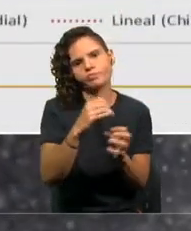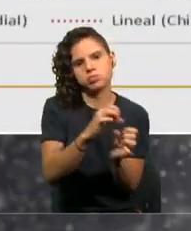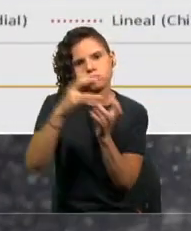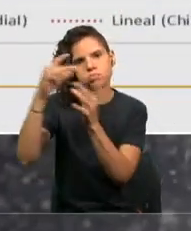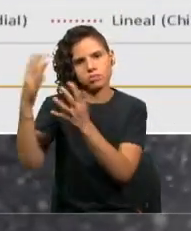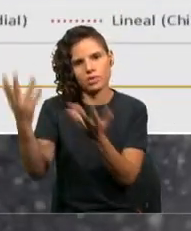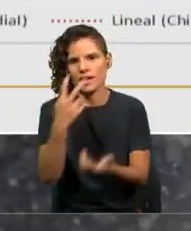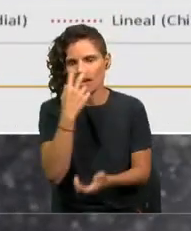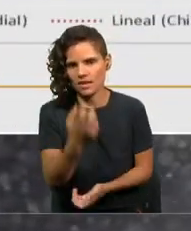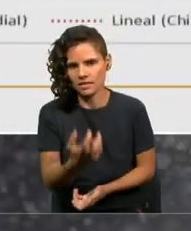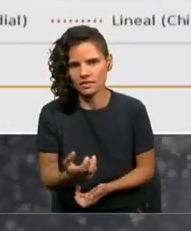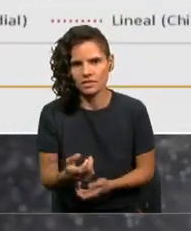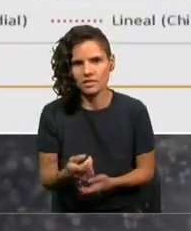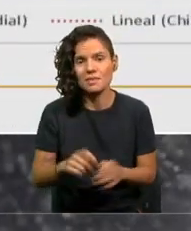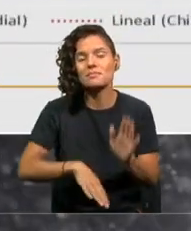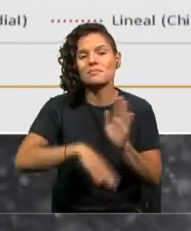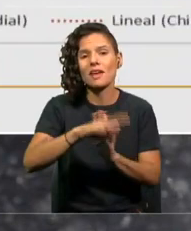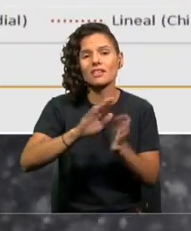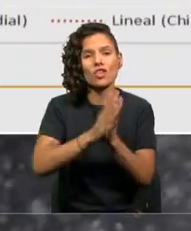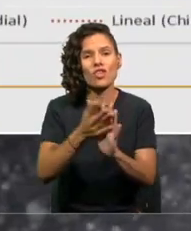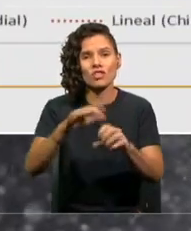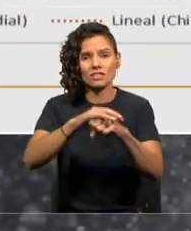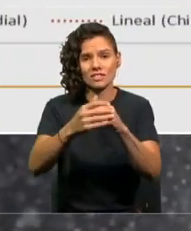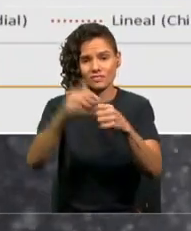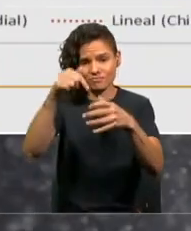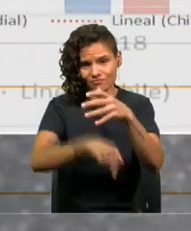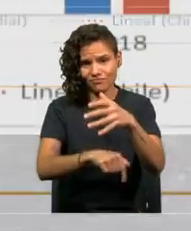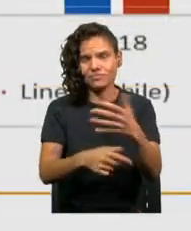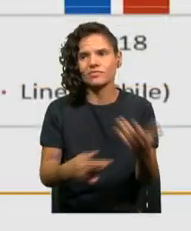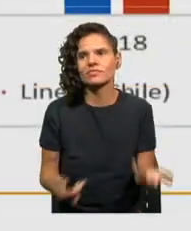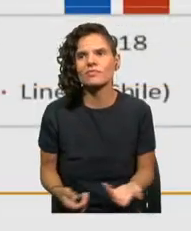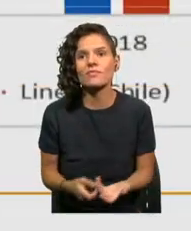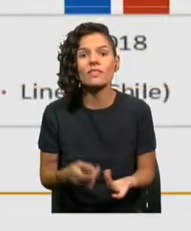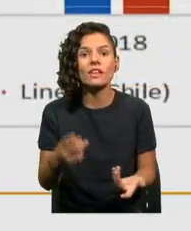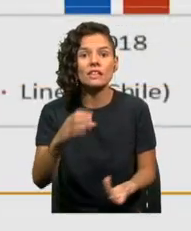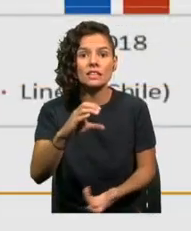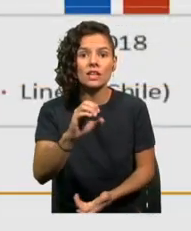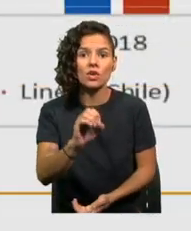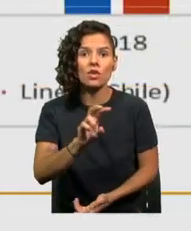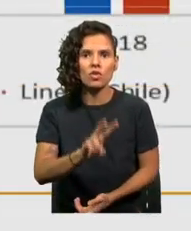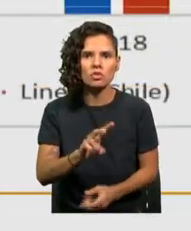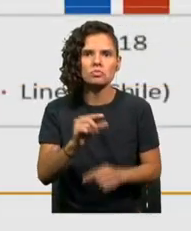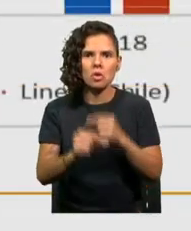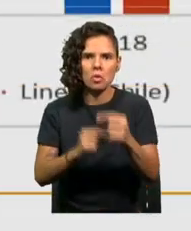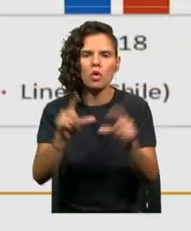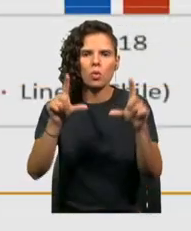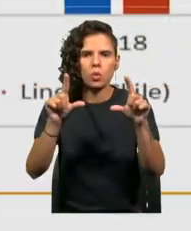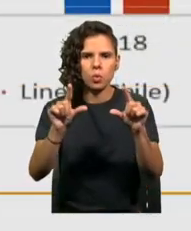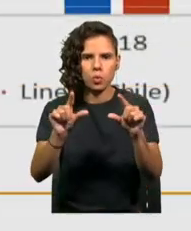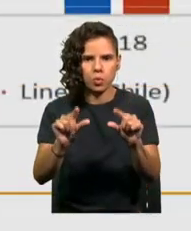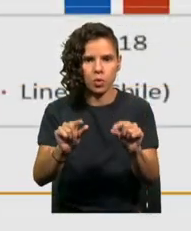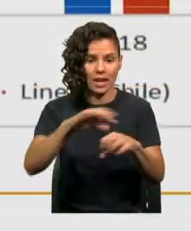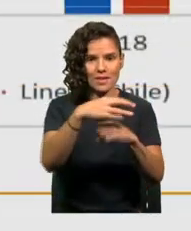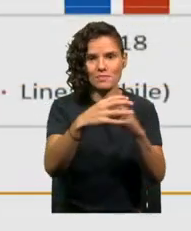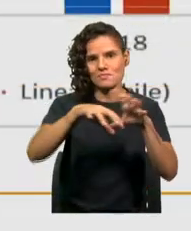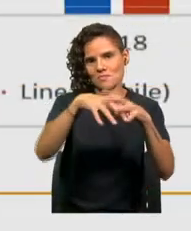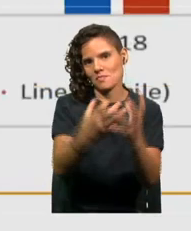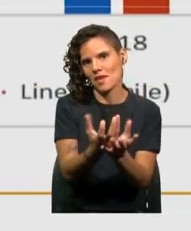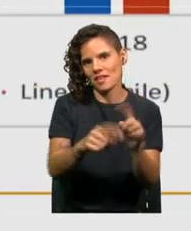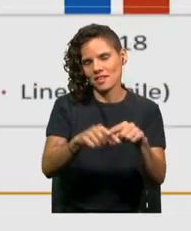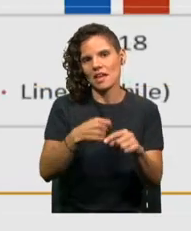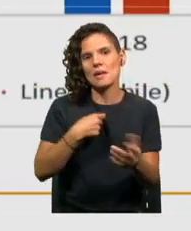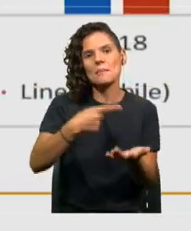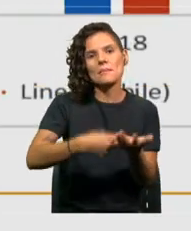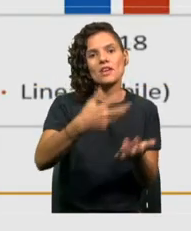ustedes, aquí las emisiones de CO2 a nivel mundial han ido bajando levemente desde el 1980